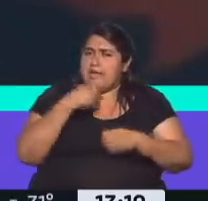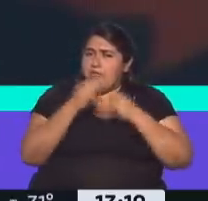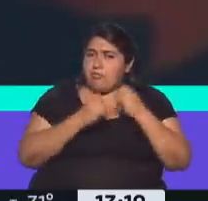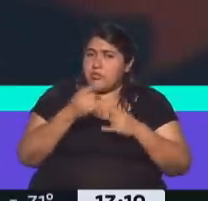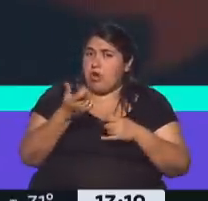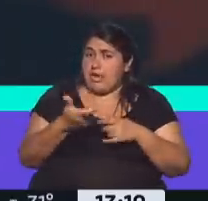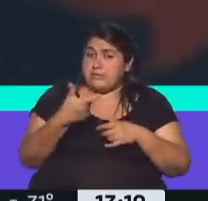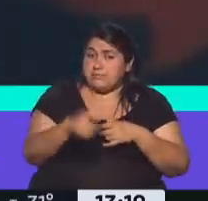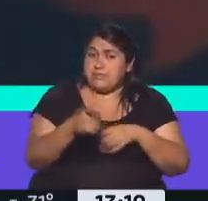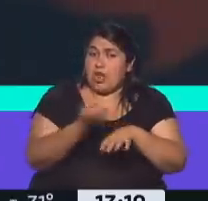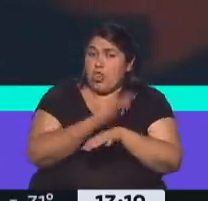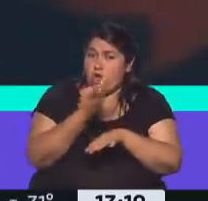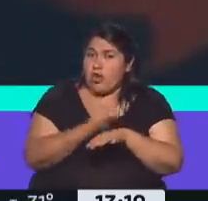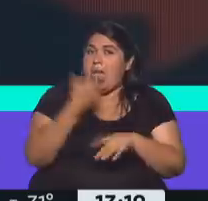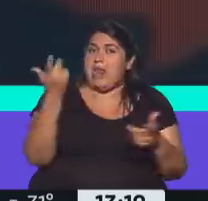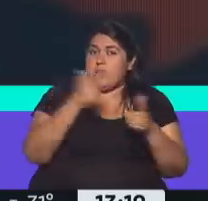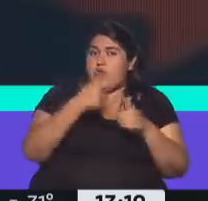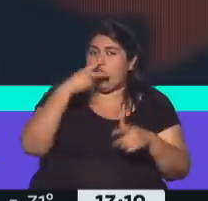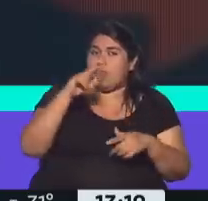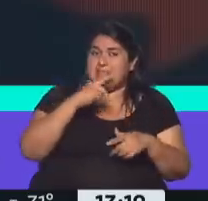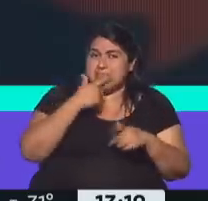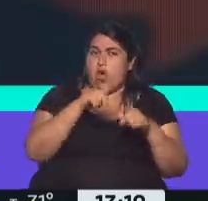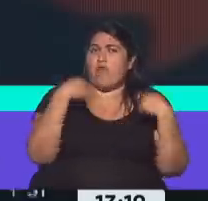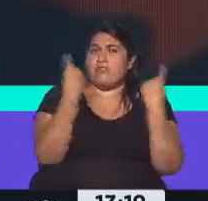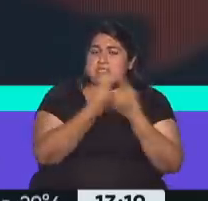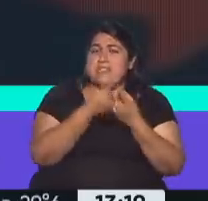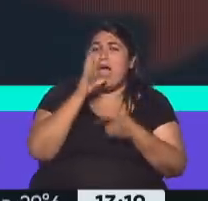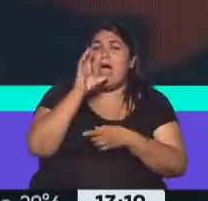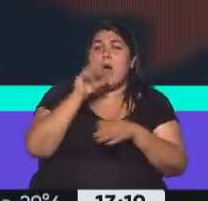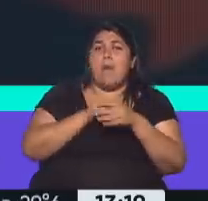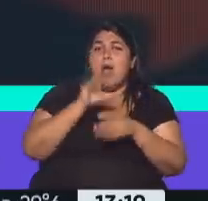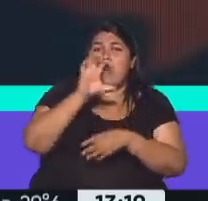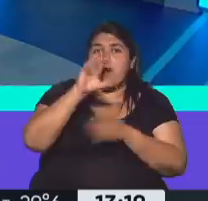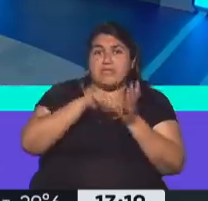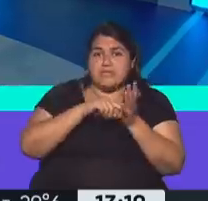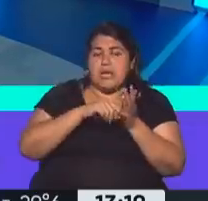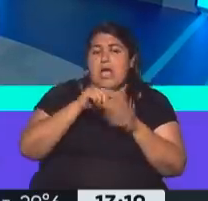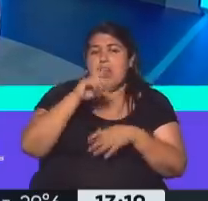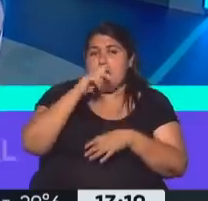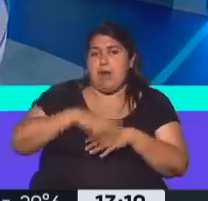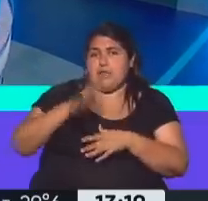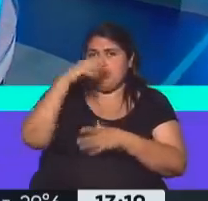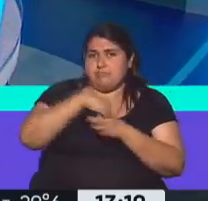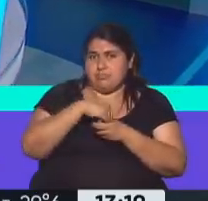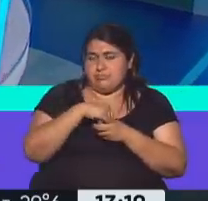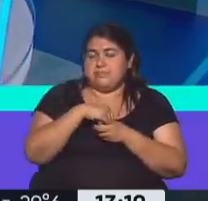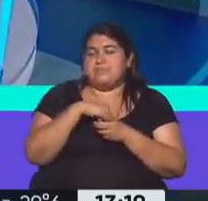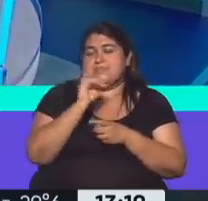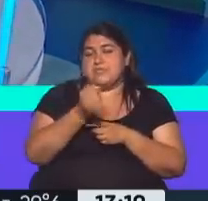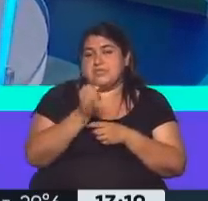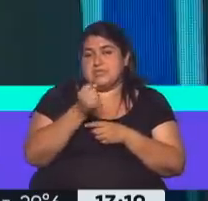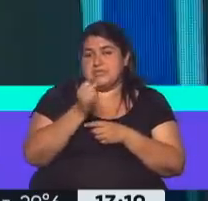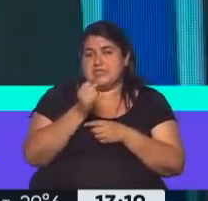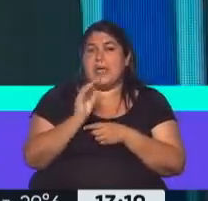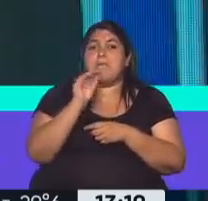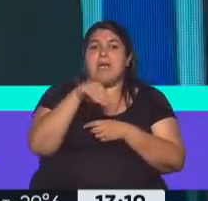de dos horas, una reunión 2017, en una oficina del Banco Provincia, en la ciudad de La Plata. Exactamente, y algunos datos para sumar a todo